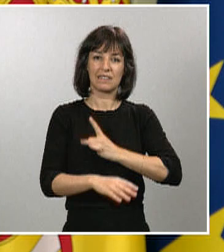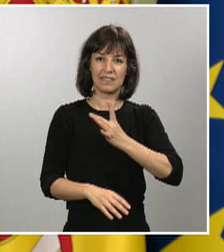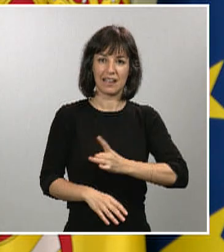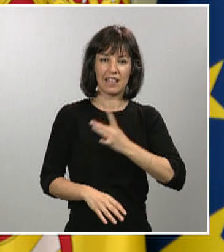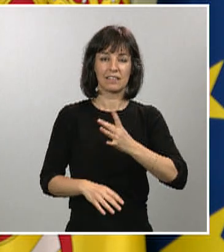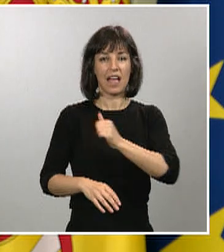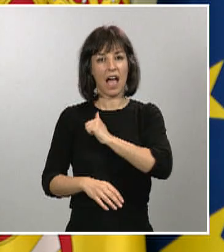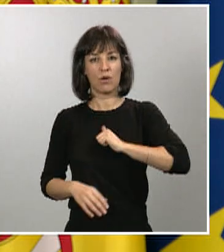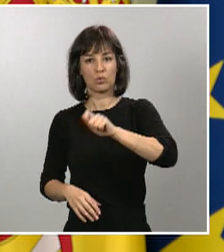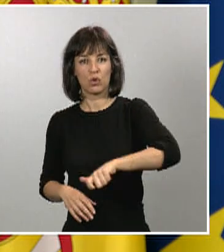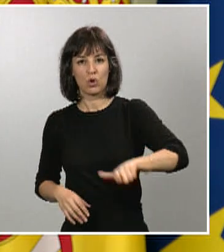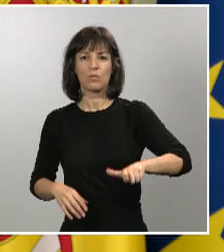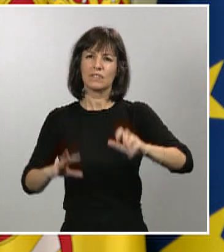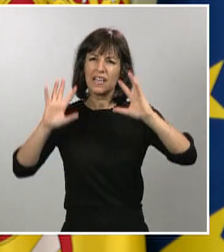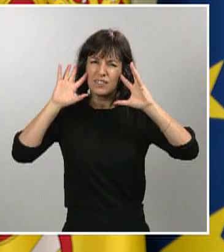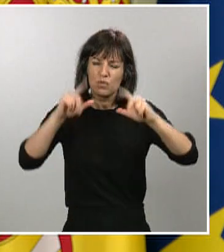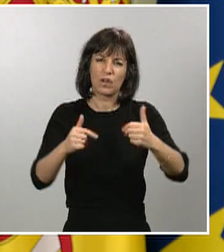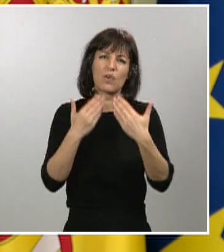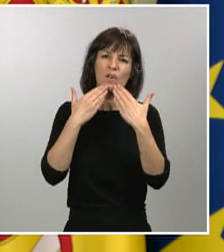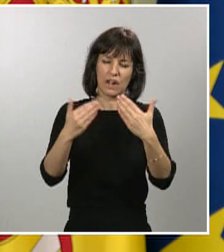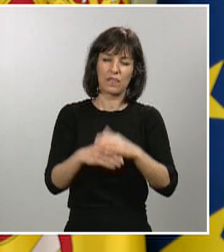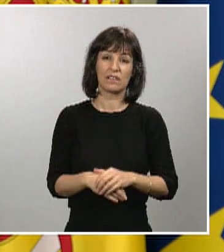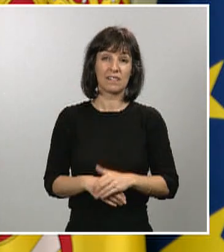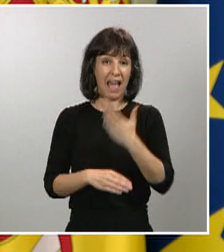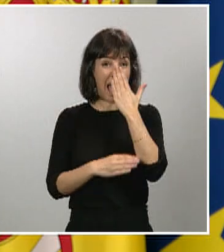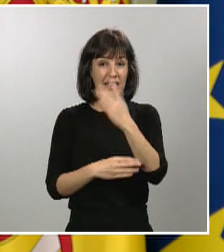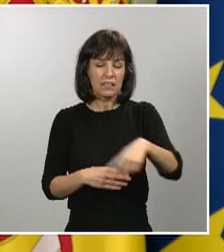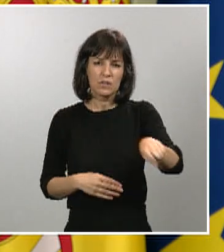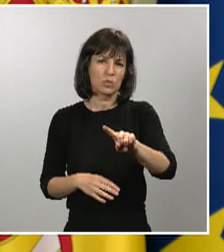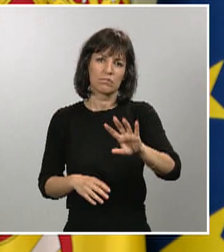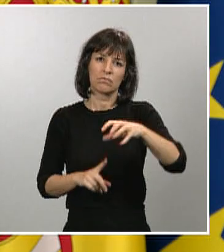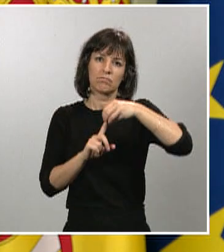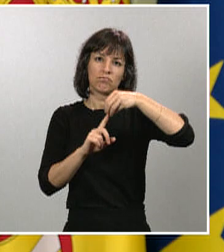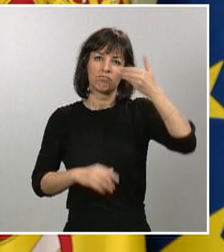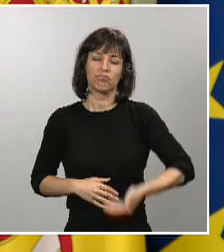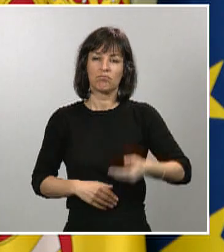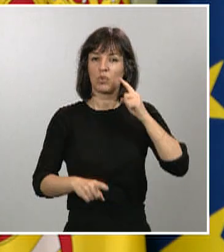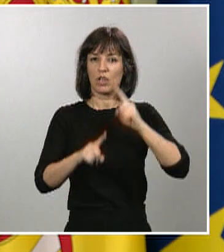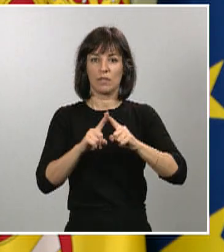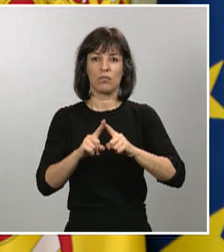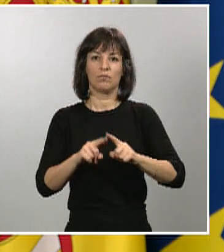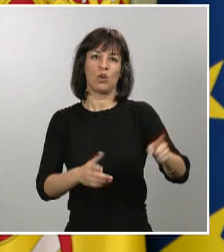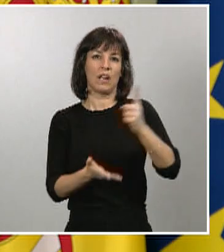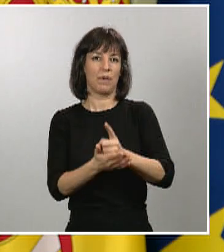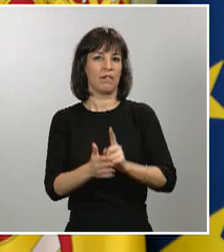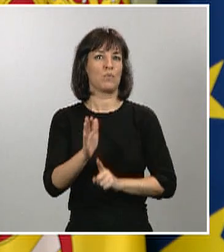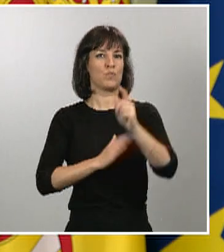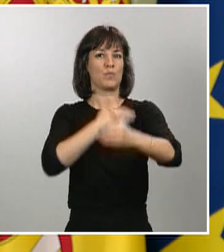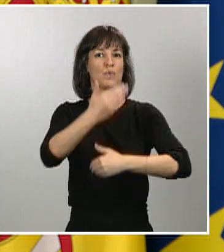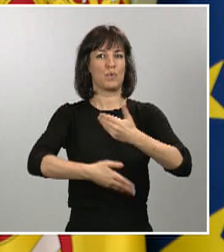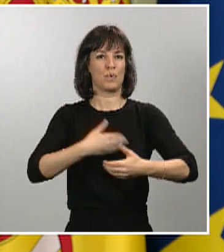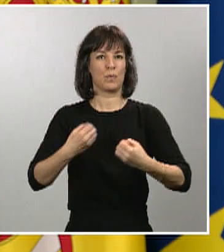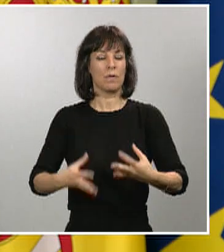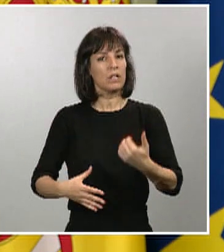su esfuerzo. Su actitud es y será clave para la recuperación y así se lo he podido transmitir personalmente